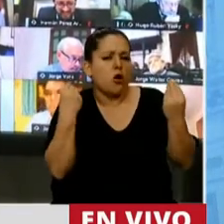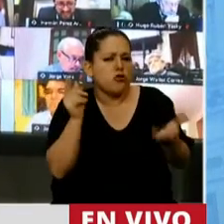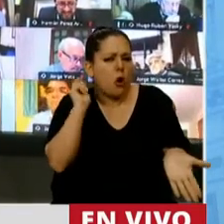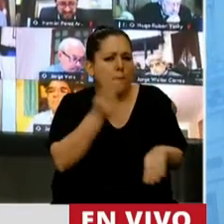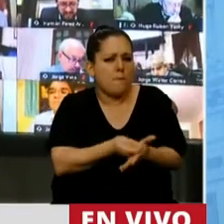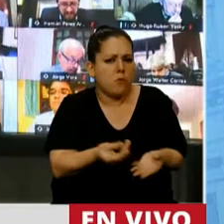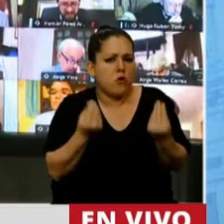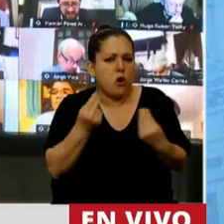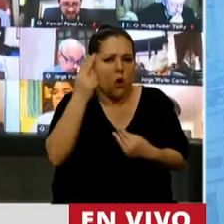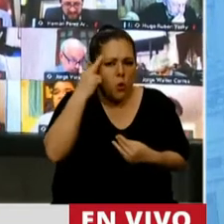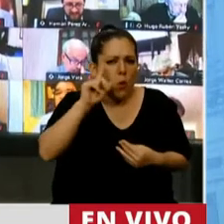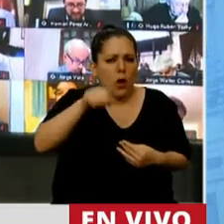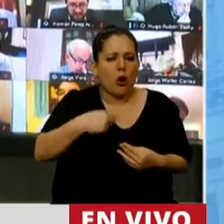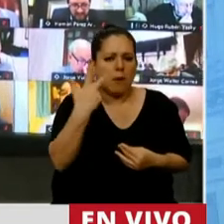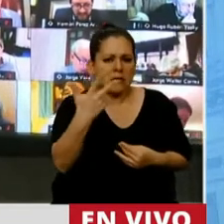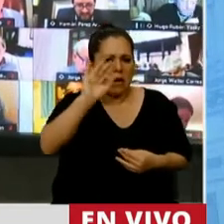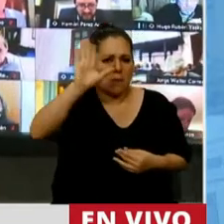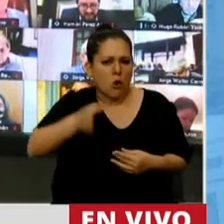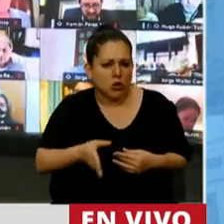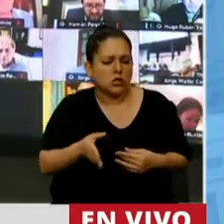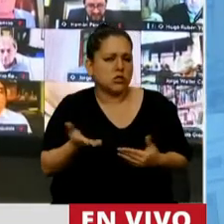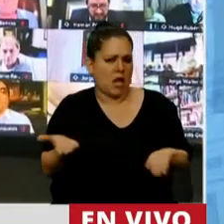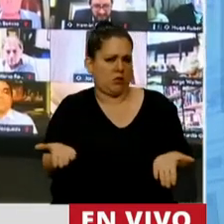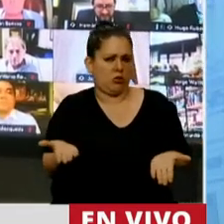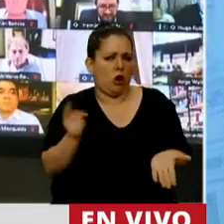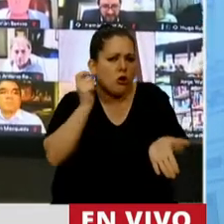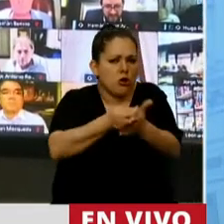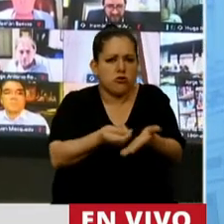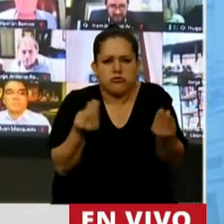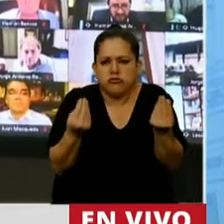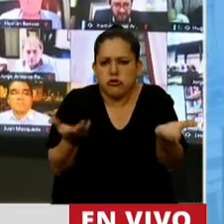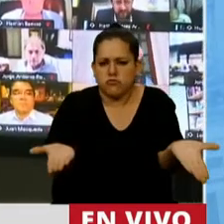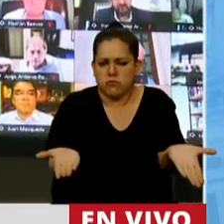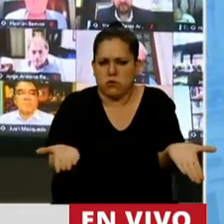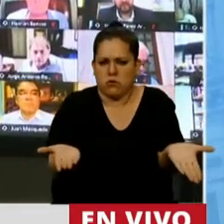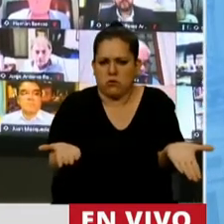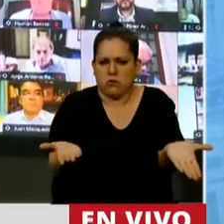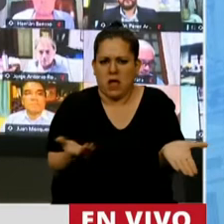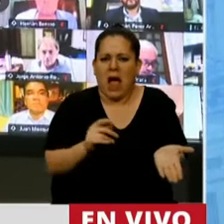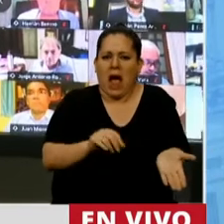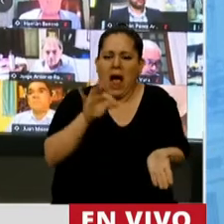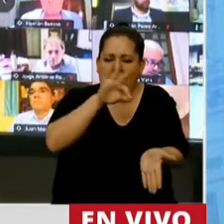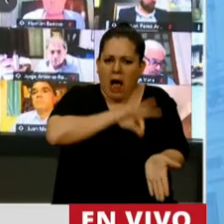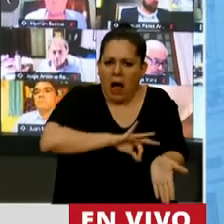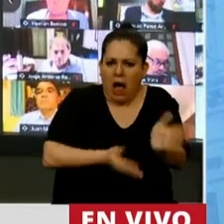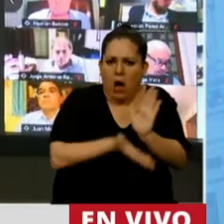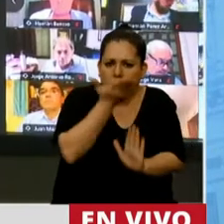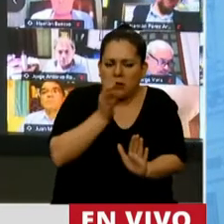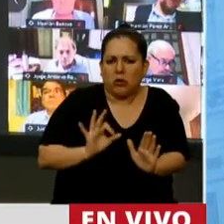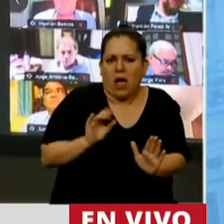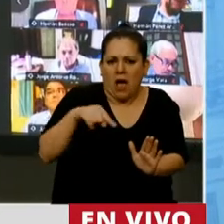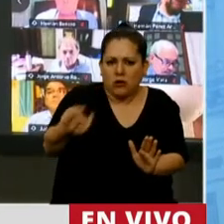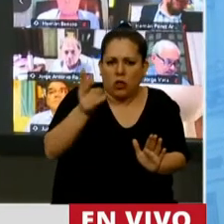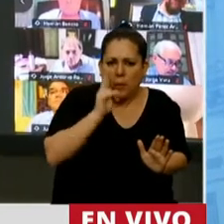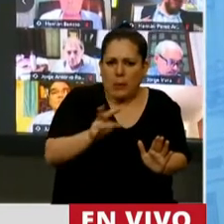pagar con 9,3% de aumento de créditos a las universidades nacionales el aumento de salario del año 2021?